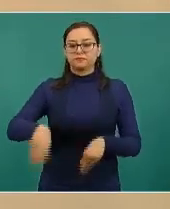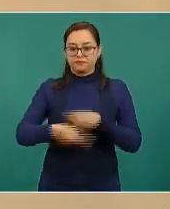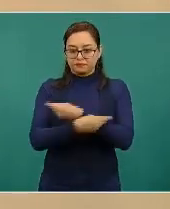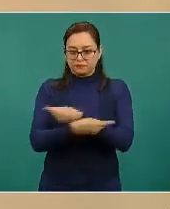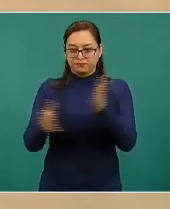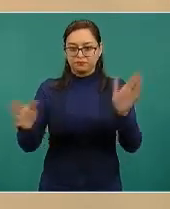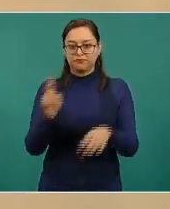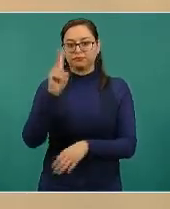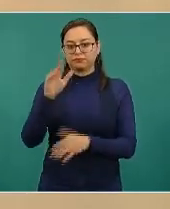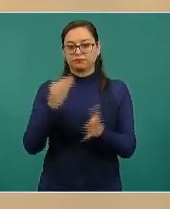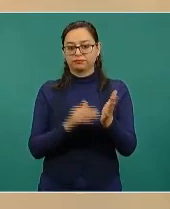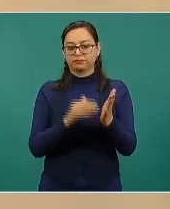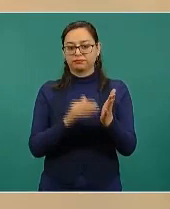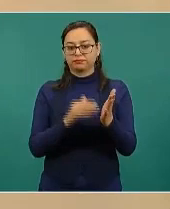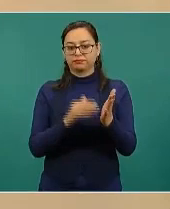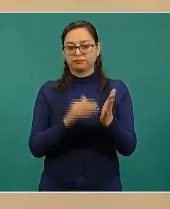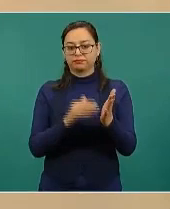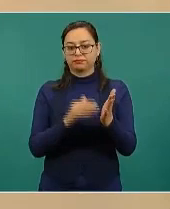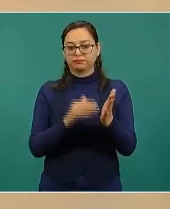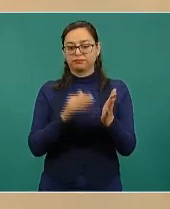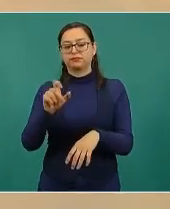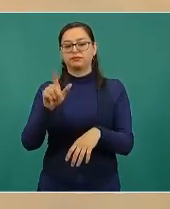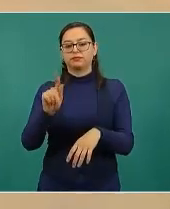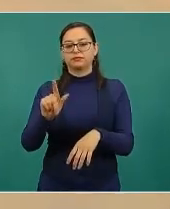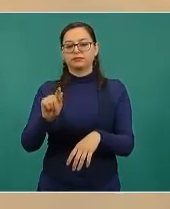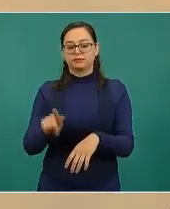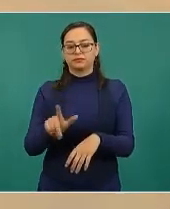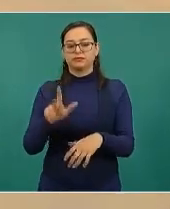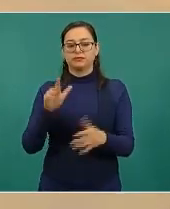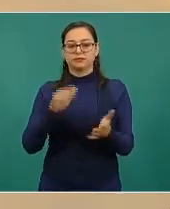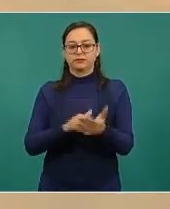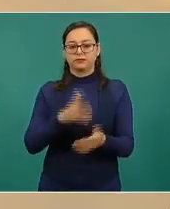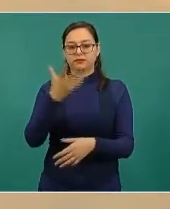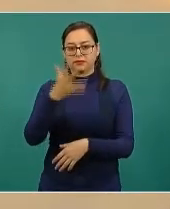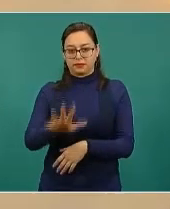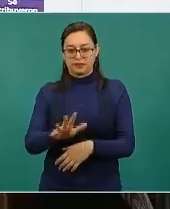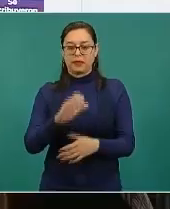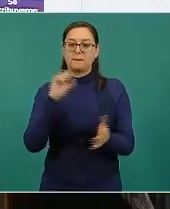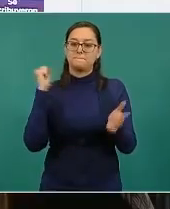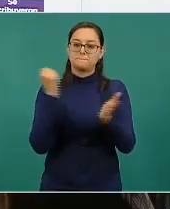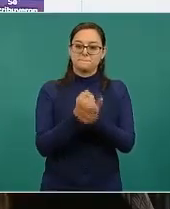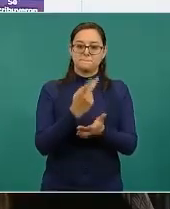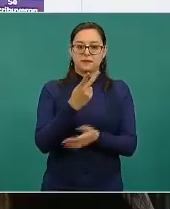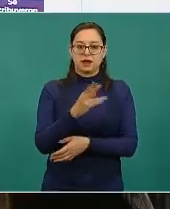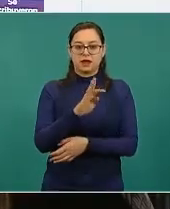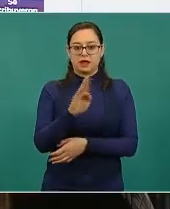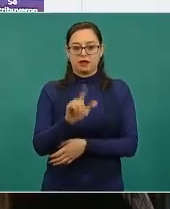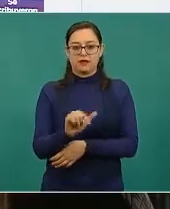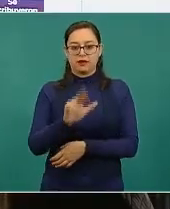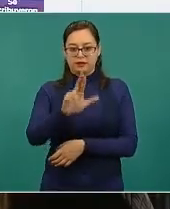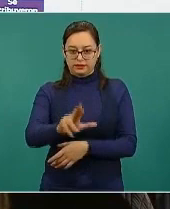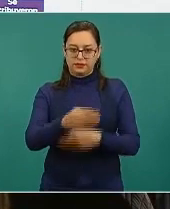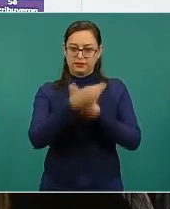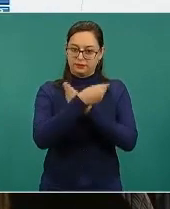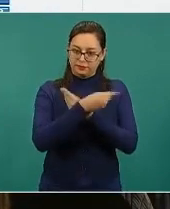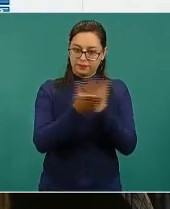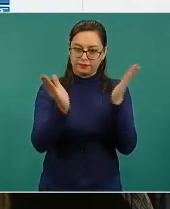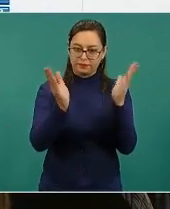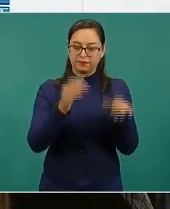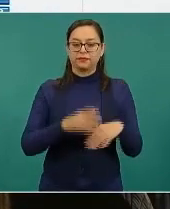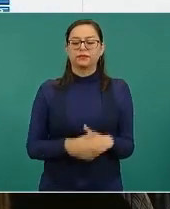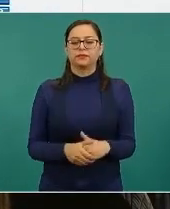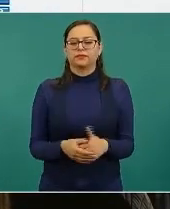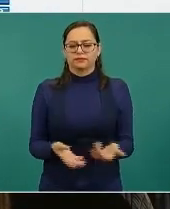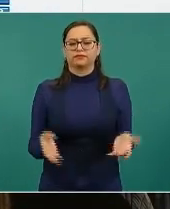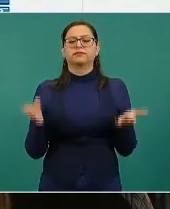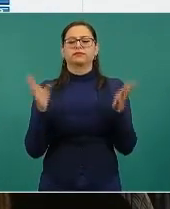.987.010 dosis de Pfizer, estas que llegaron. Adelante, por